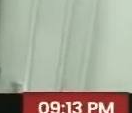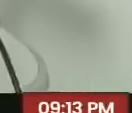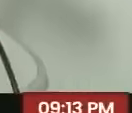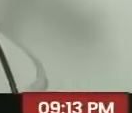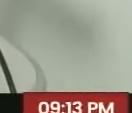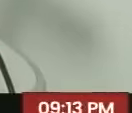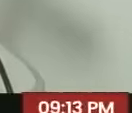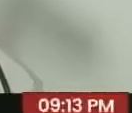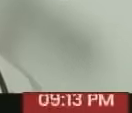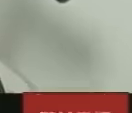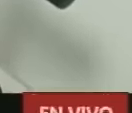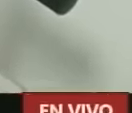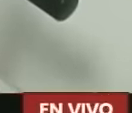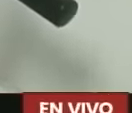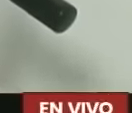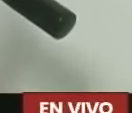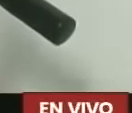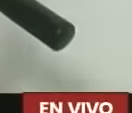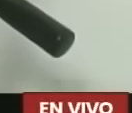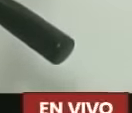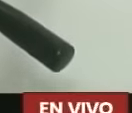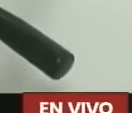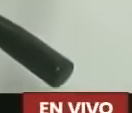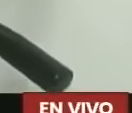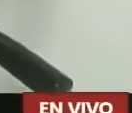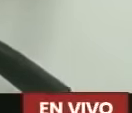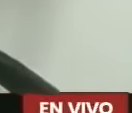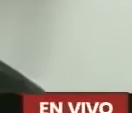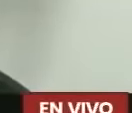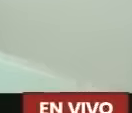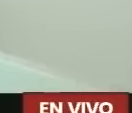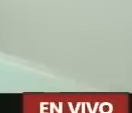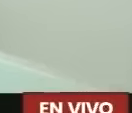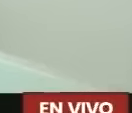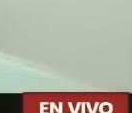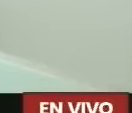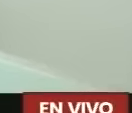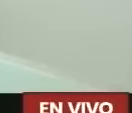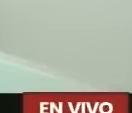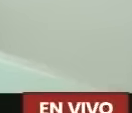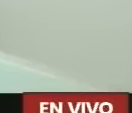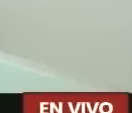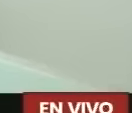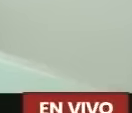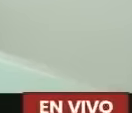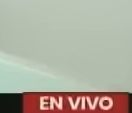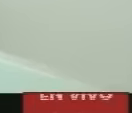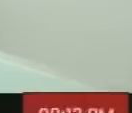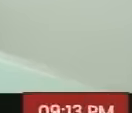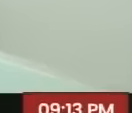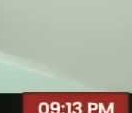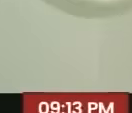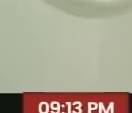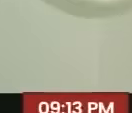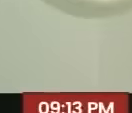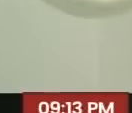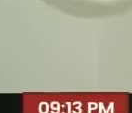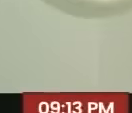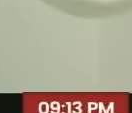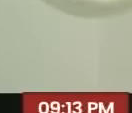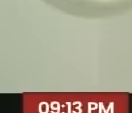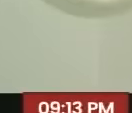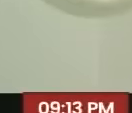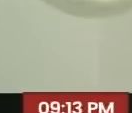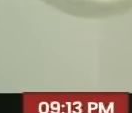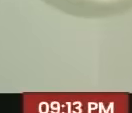endoscopia. También se logró activar el servicio de oftalmología. Se realizó y llevó a cabo la digitalización del equipo de rayos